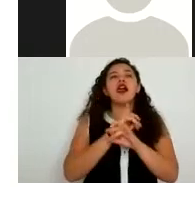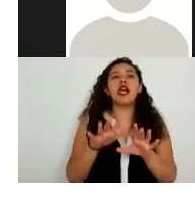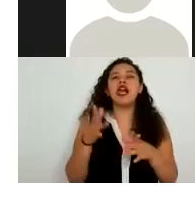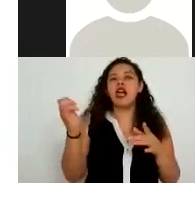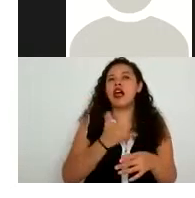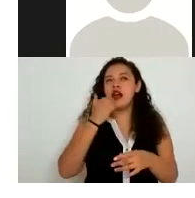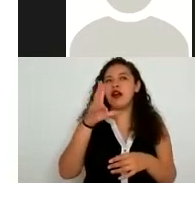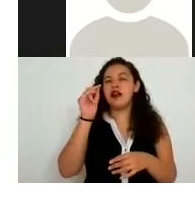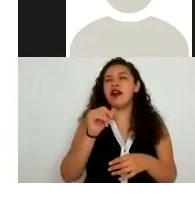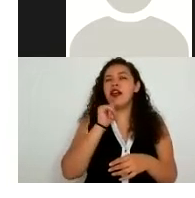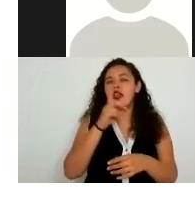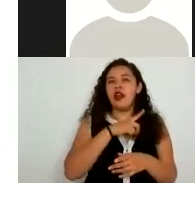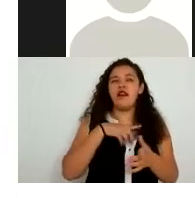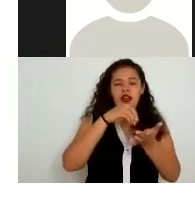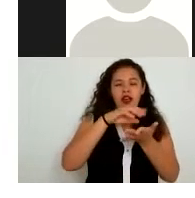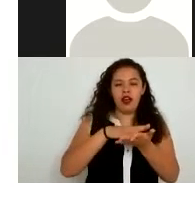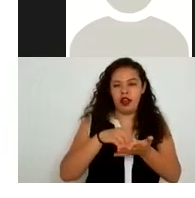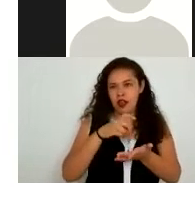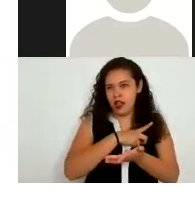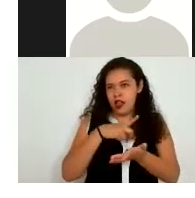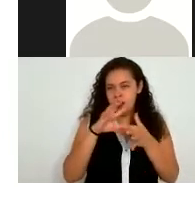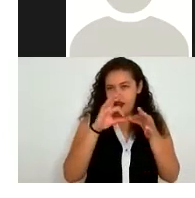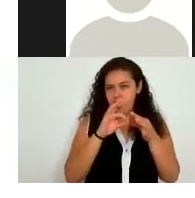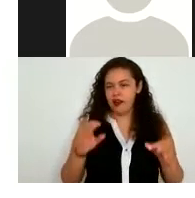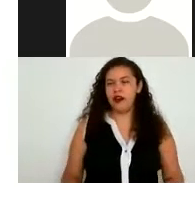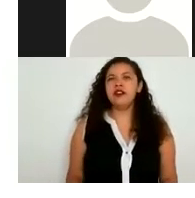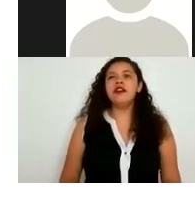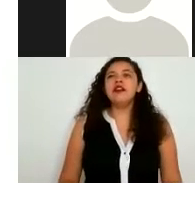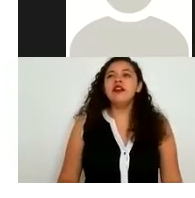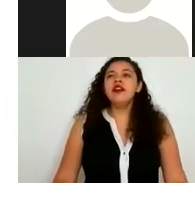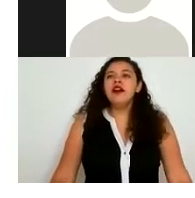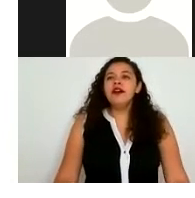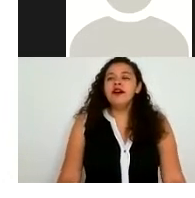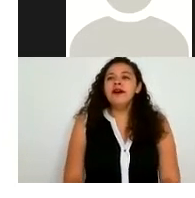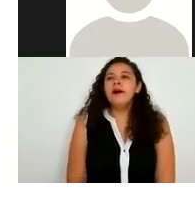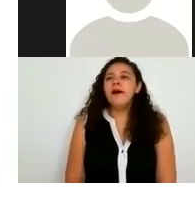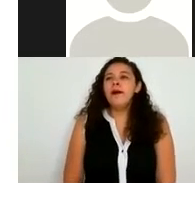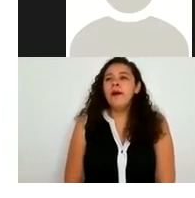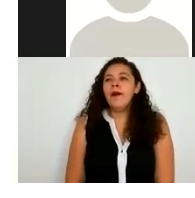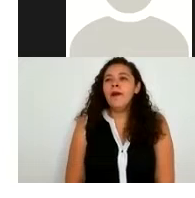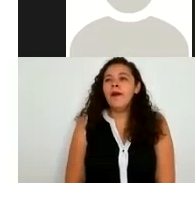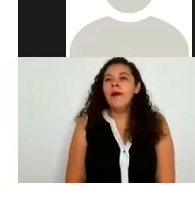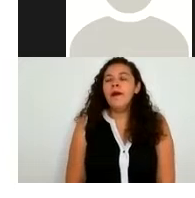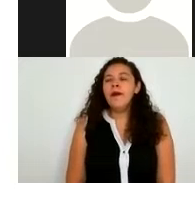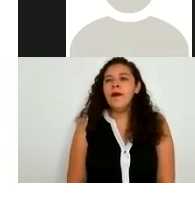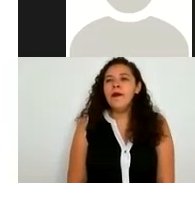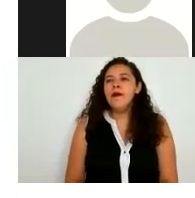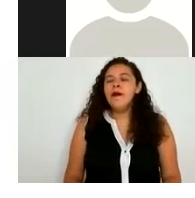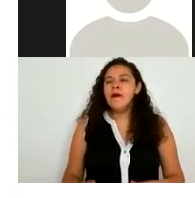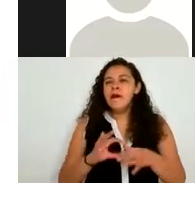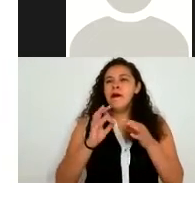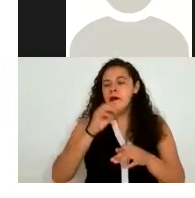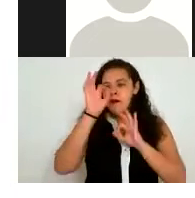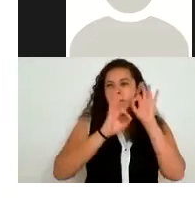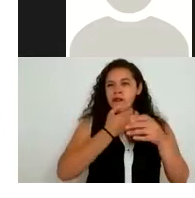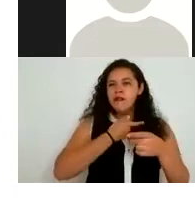vaya declarado en el aviso de privacidad no aplica el tratamiento de datos personales derivado de una relación pública entre titular